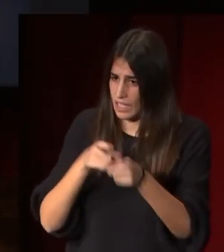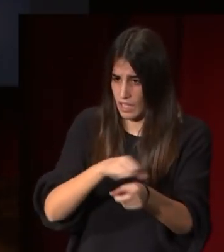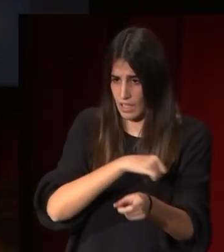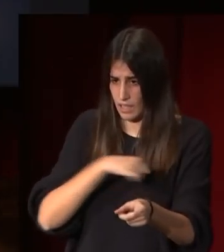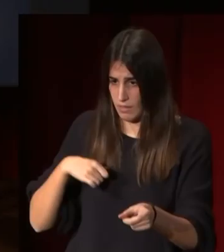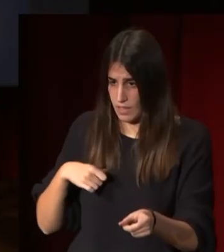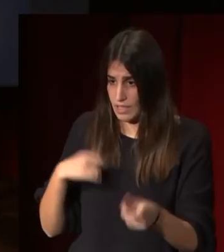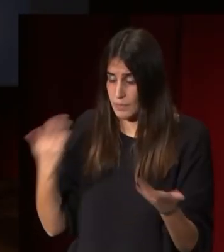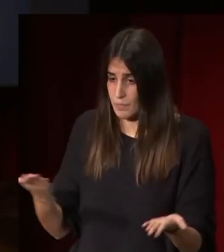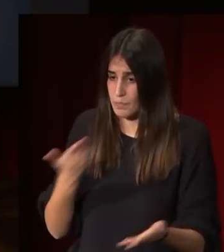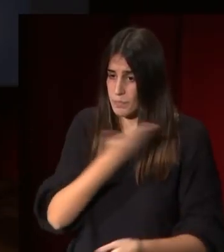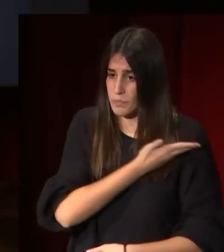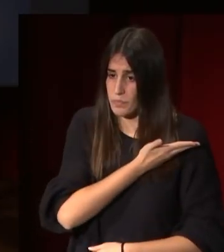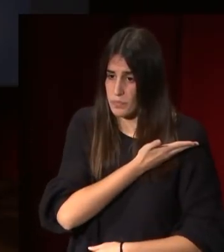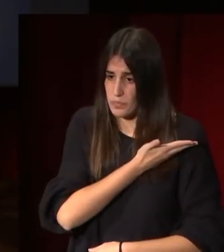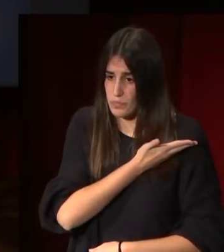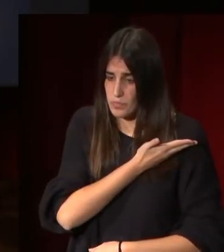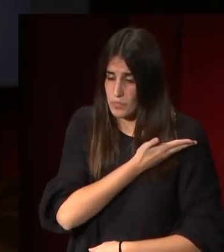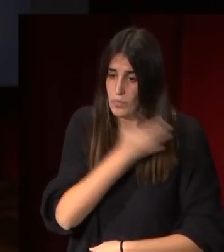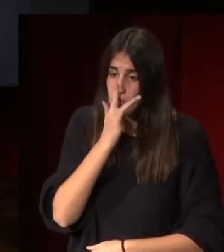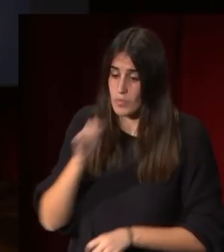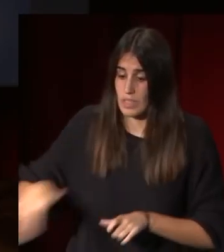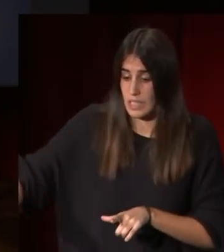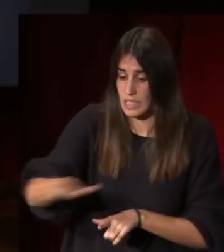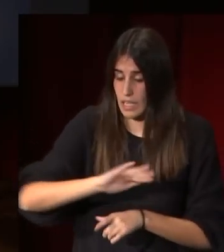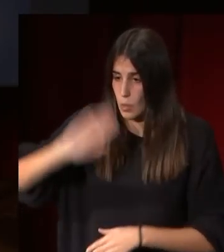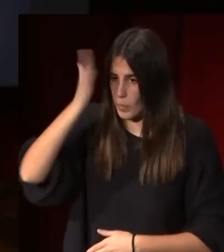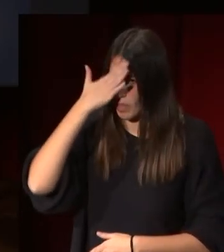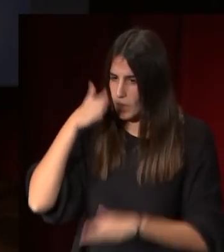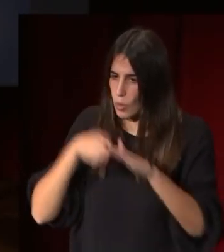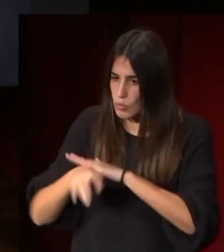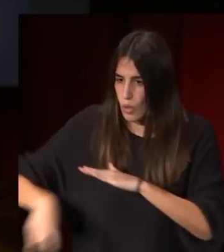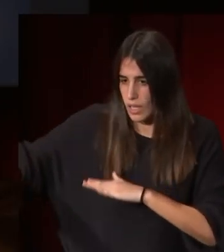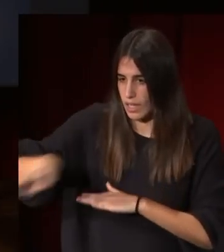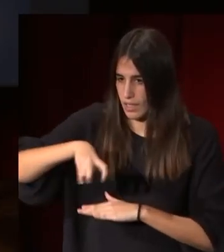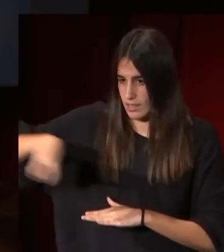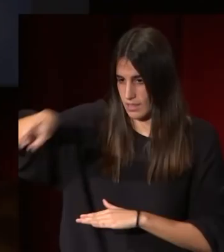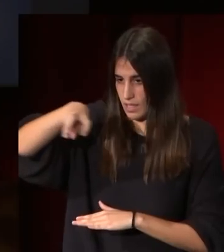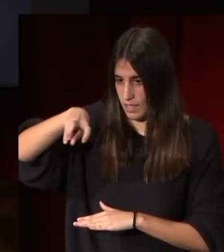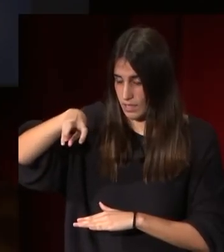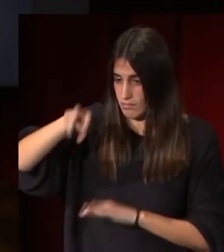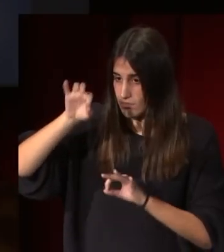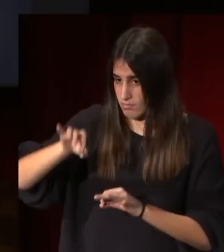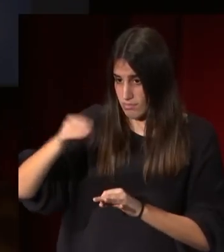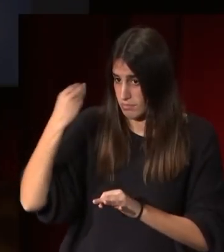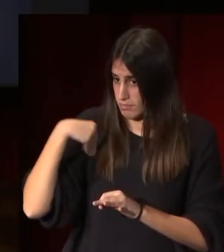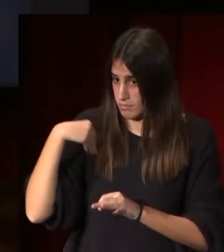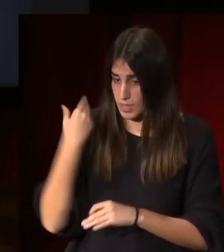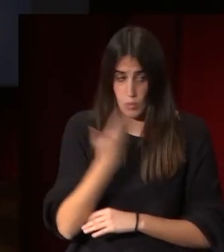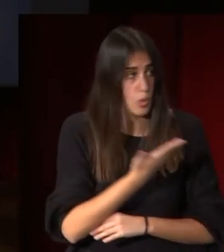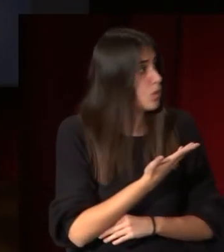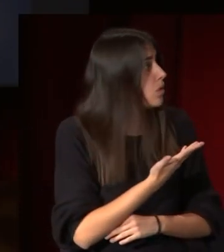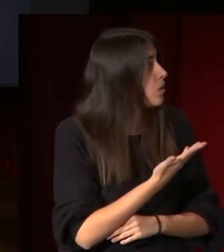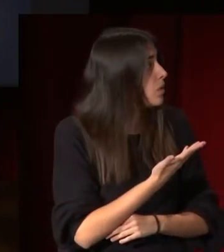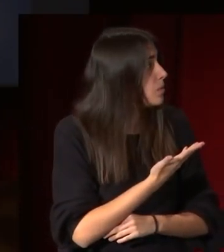esta obra presidía el rellano principal de la escalera del palacio como estaba entonces y